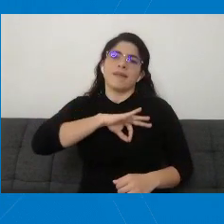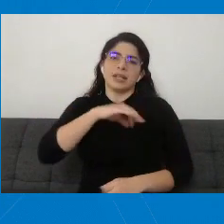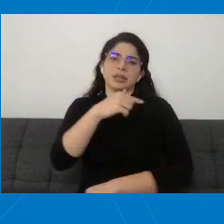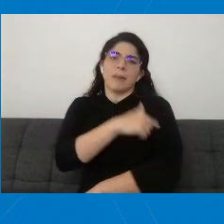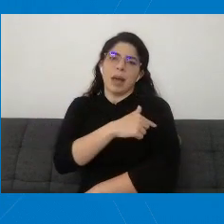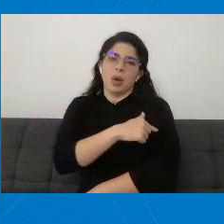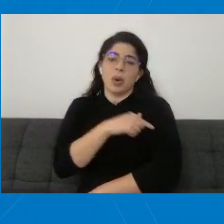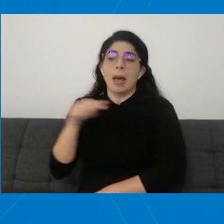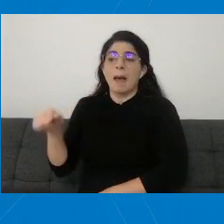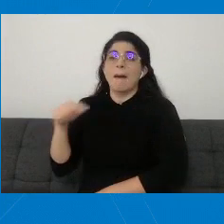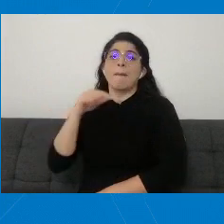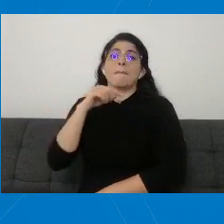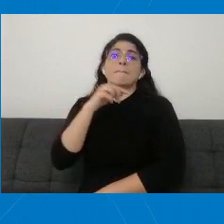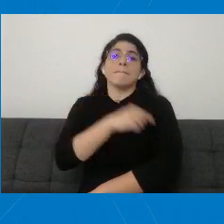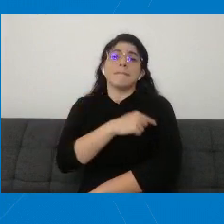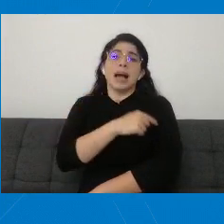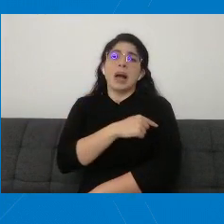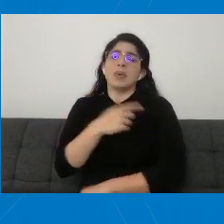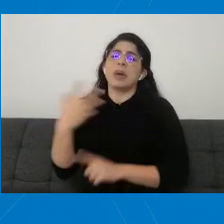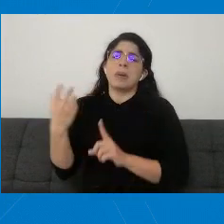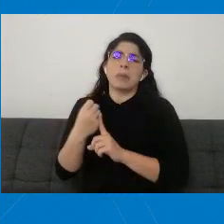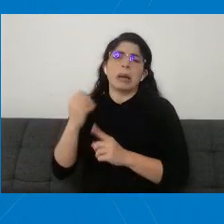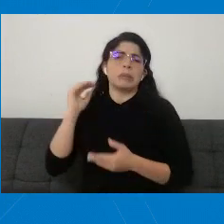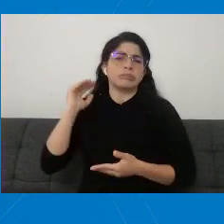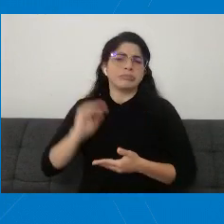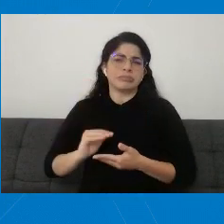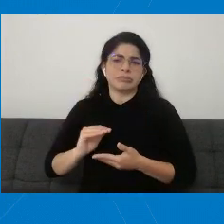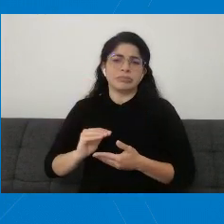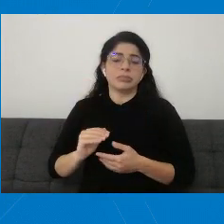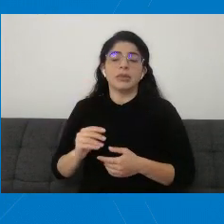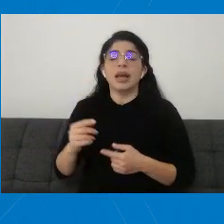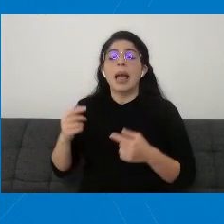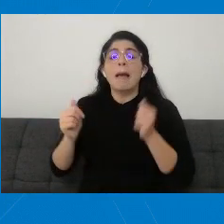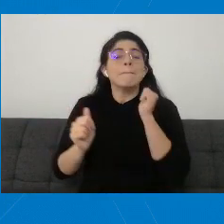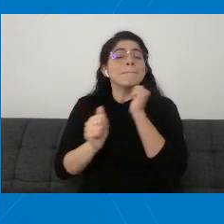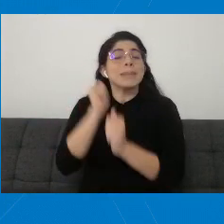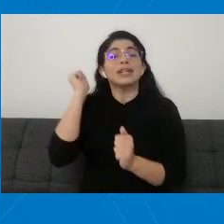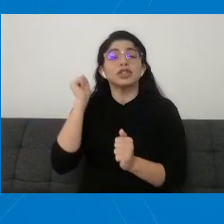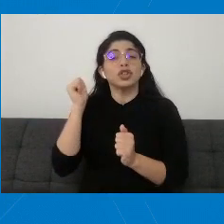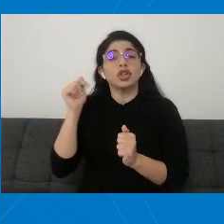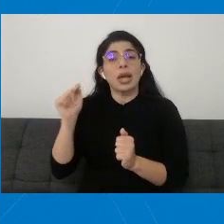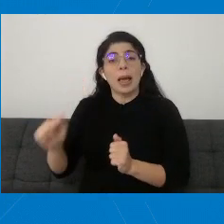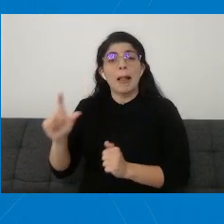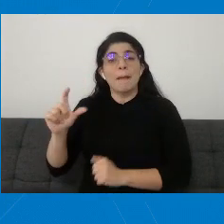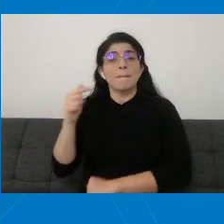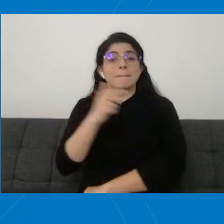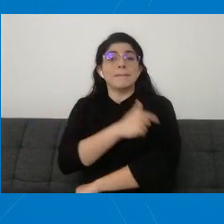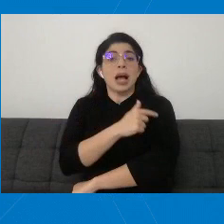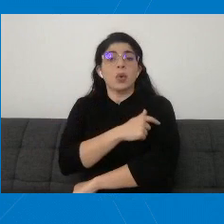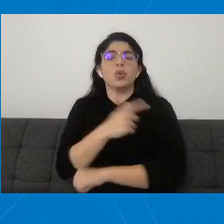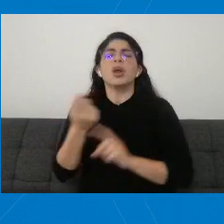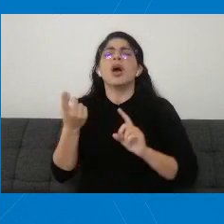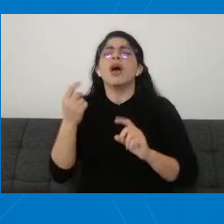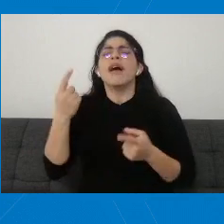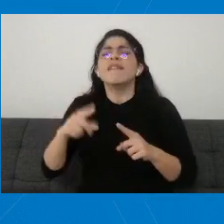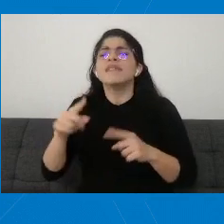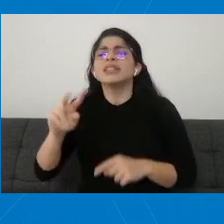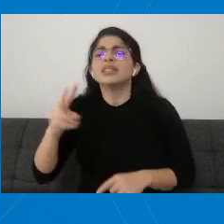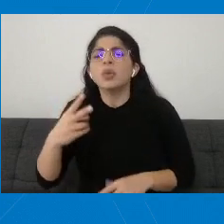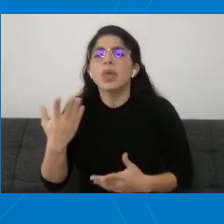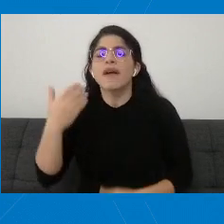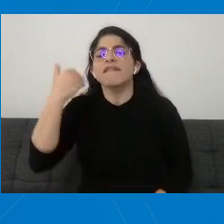medicamentos más inocuos. La mayor parte de los efectos secundarios que tendrían estas vacunas tienen que ver con fiebre, dolor local,